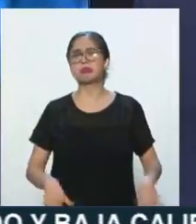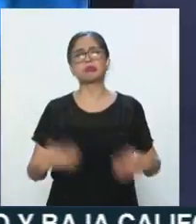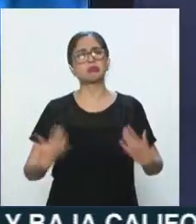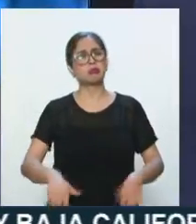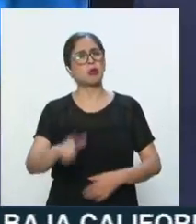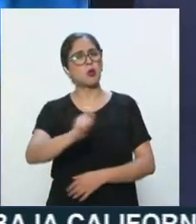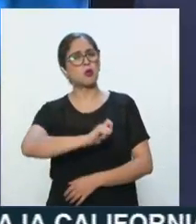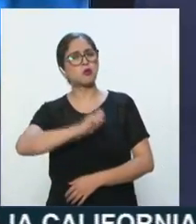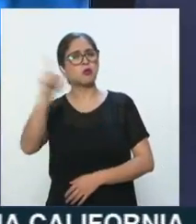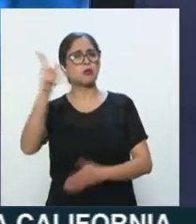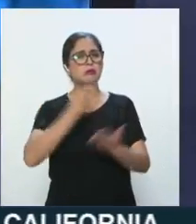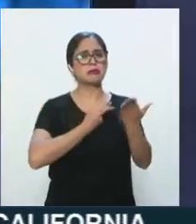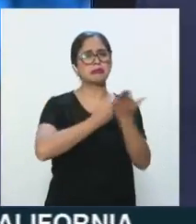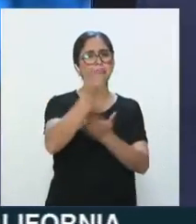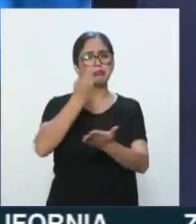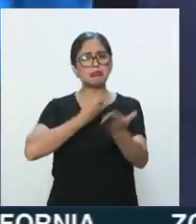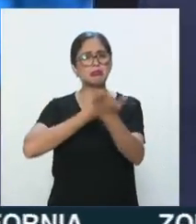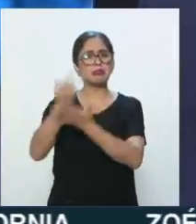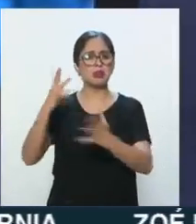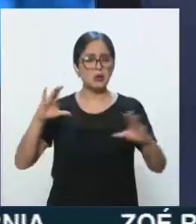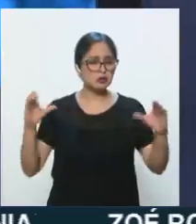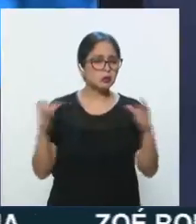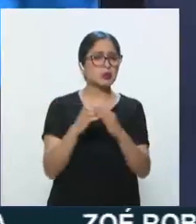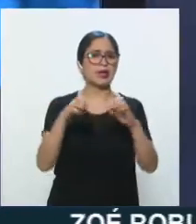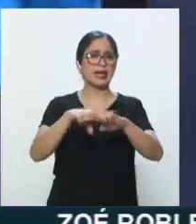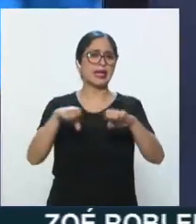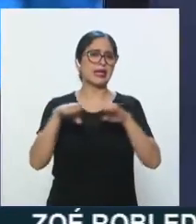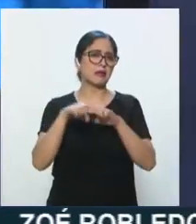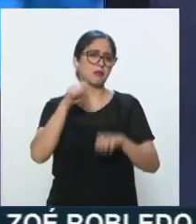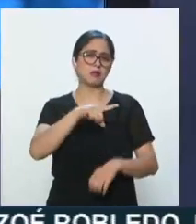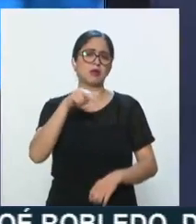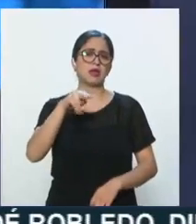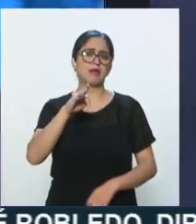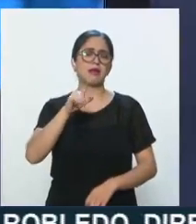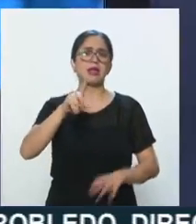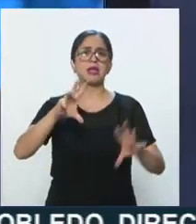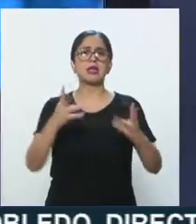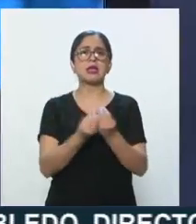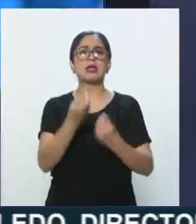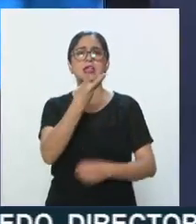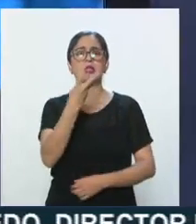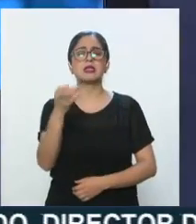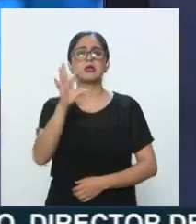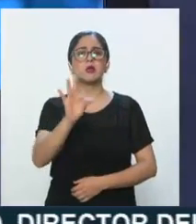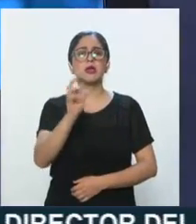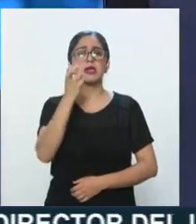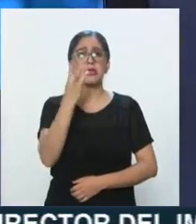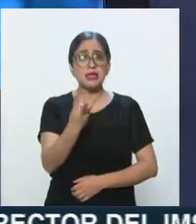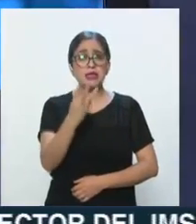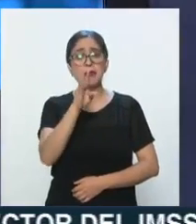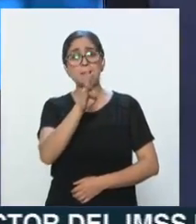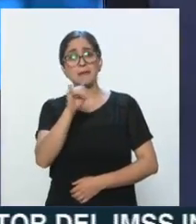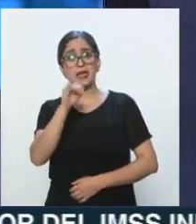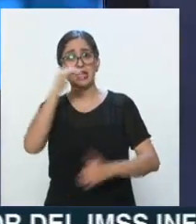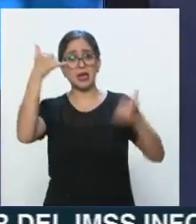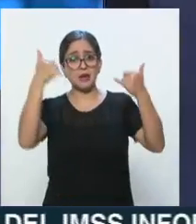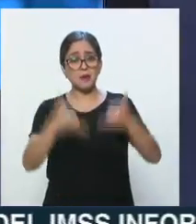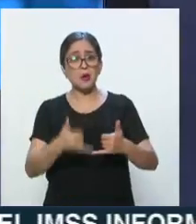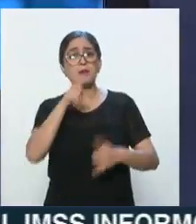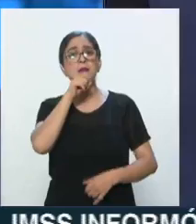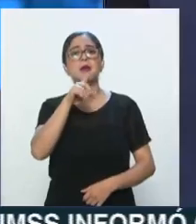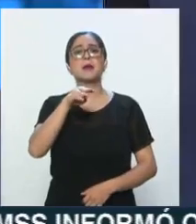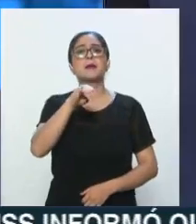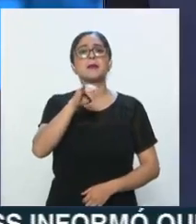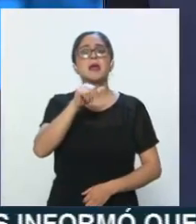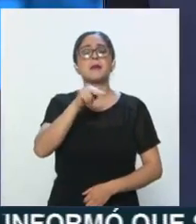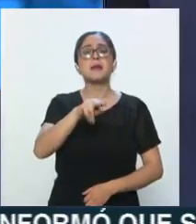victorias dentro de la historia de la NFL. Con un total de 347, bicampeón además con el equipo de Miami